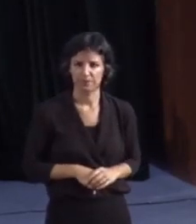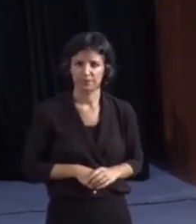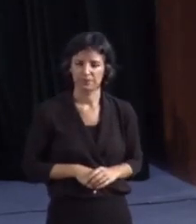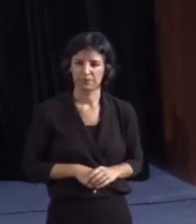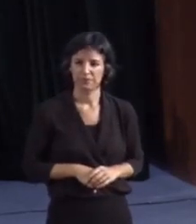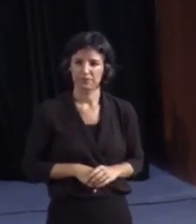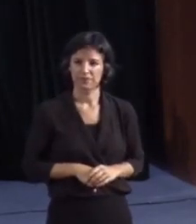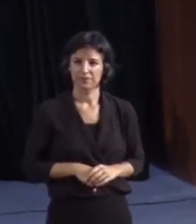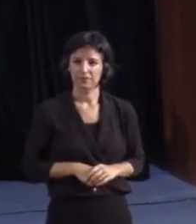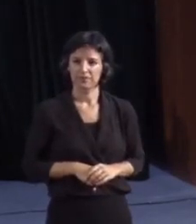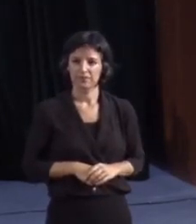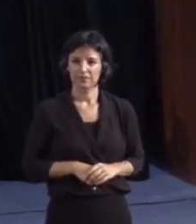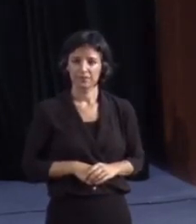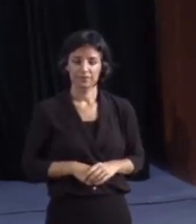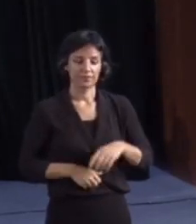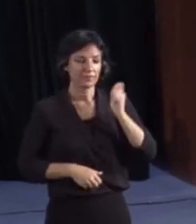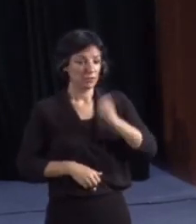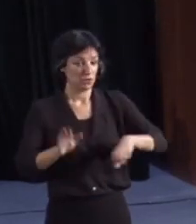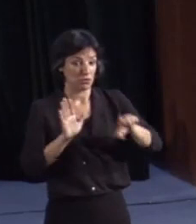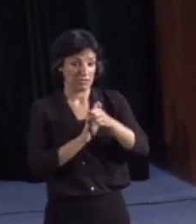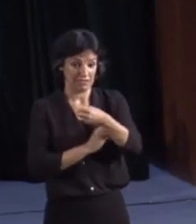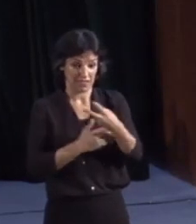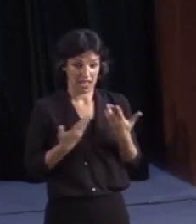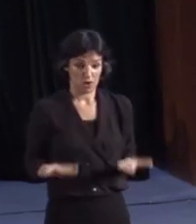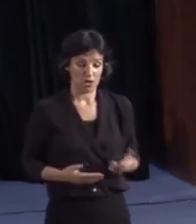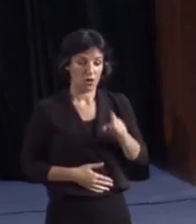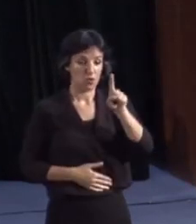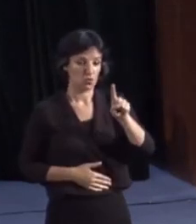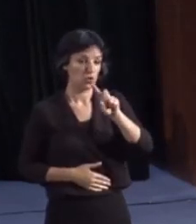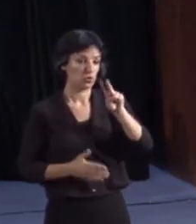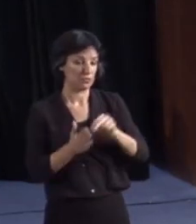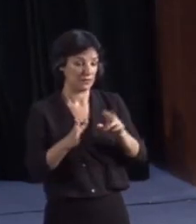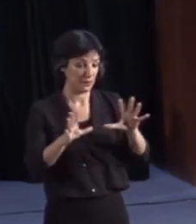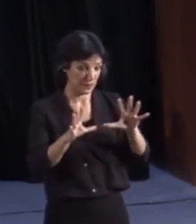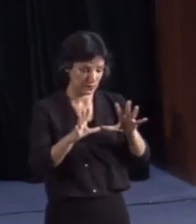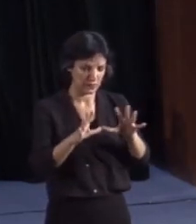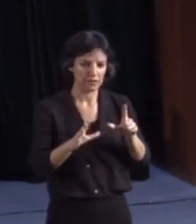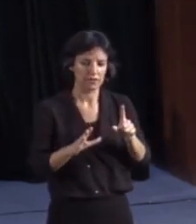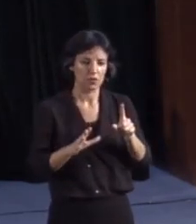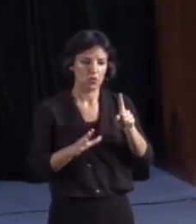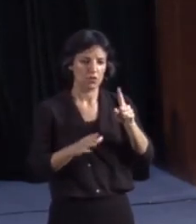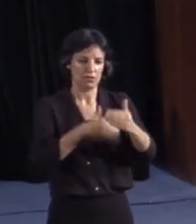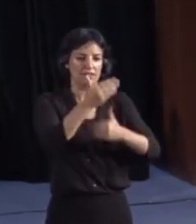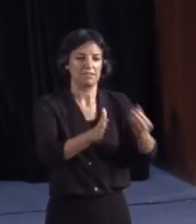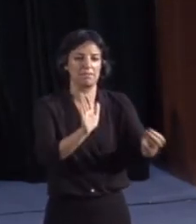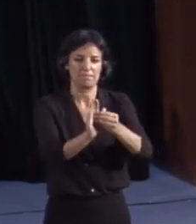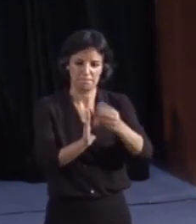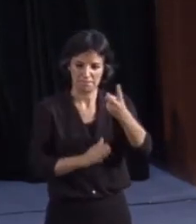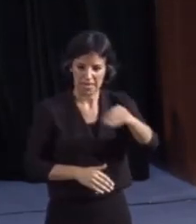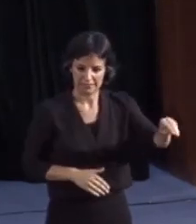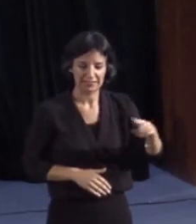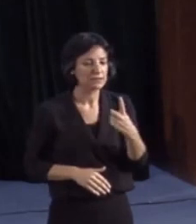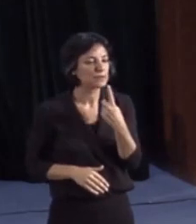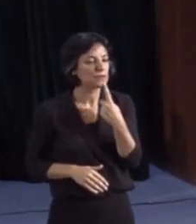La sentencia actual del Tribunal Constitucional 31 del 2010 vuelve a dar un avance más, diciendo que solamente en